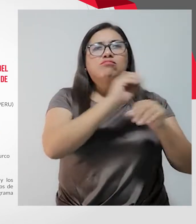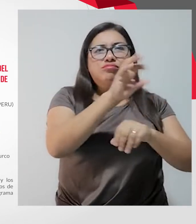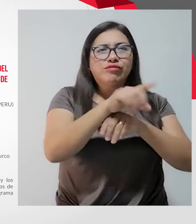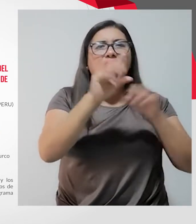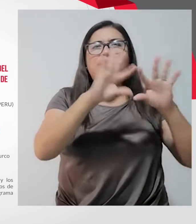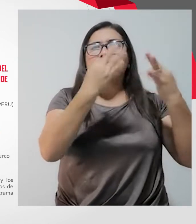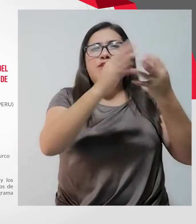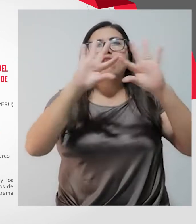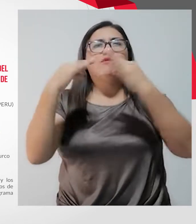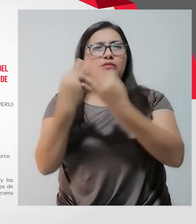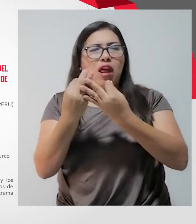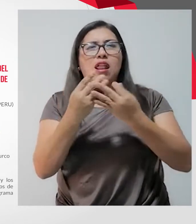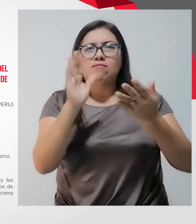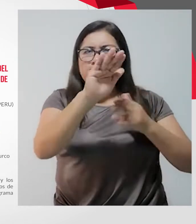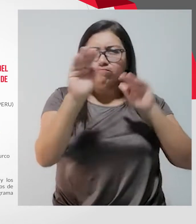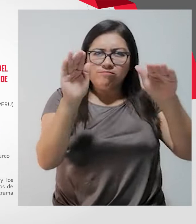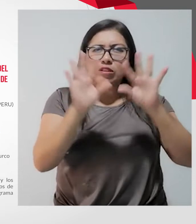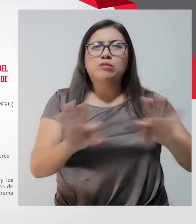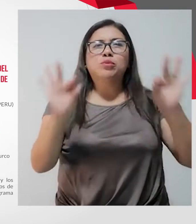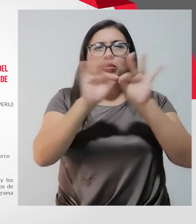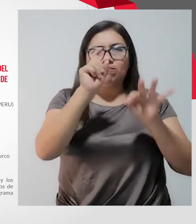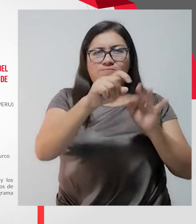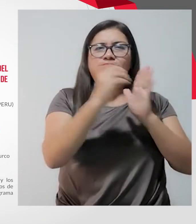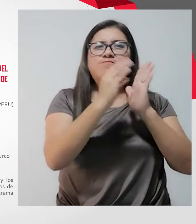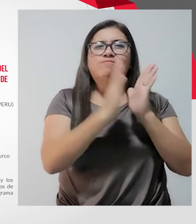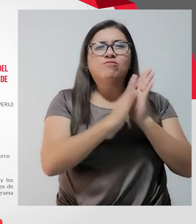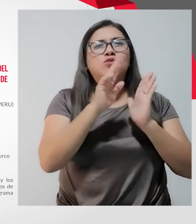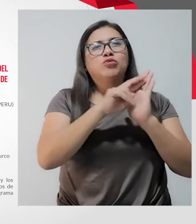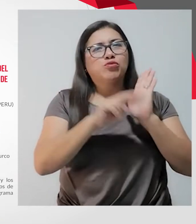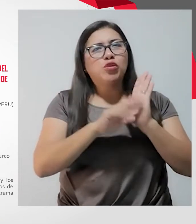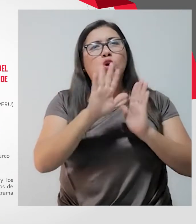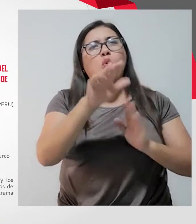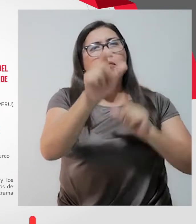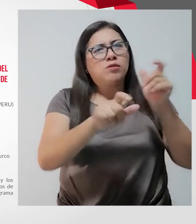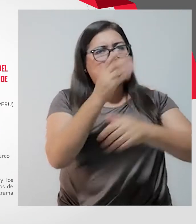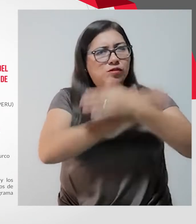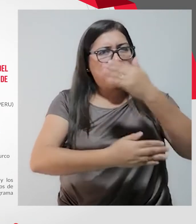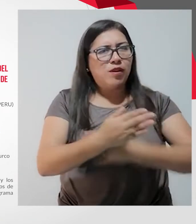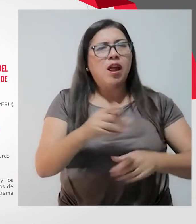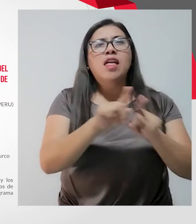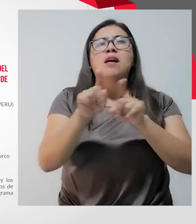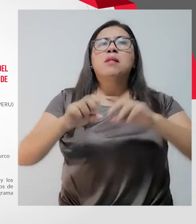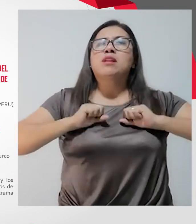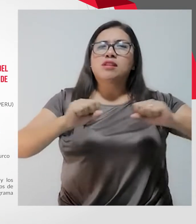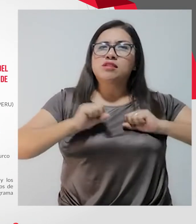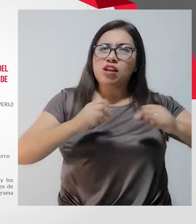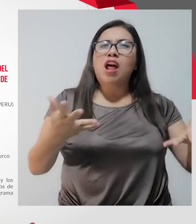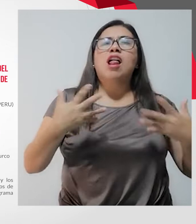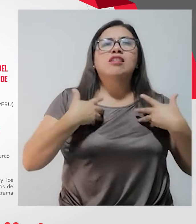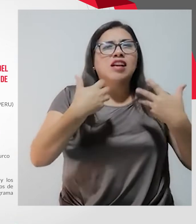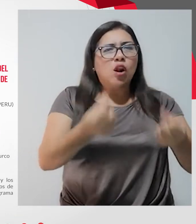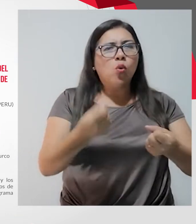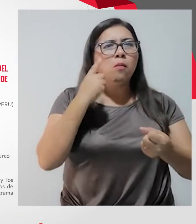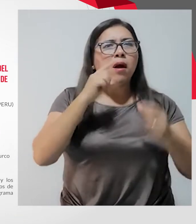sobre la importancia del registro nacional. Asimismo, se articuló con el Instituto Nacional de Rehabilitación para la